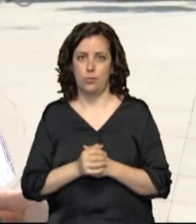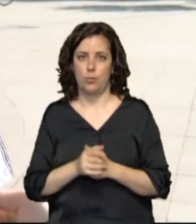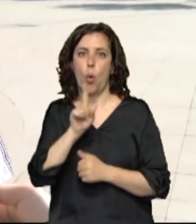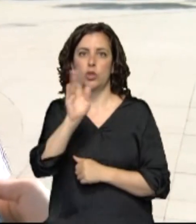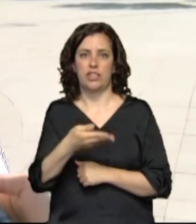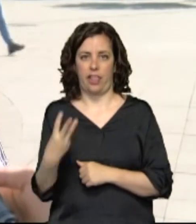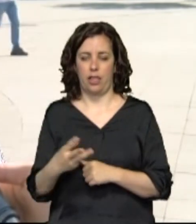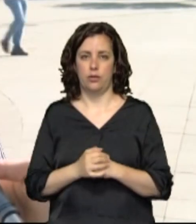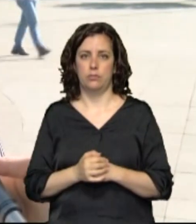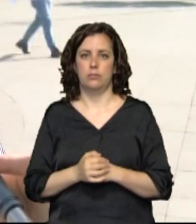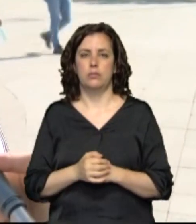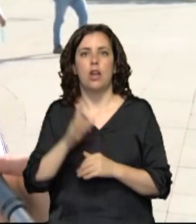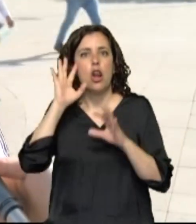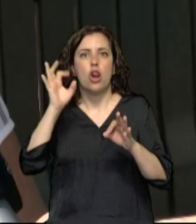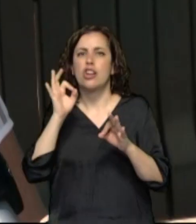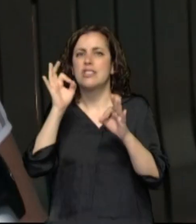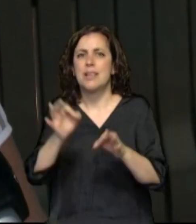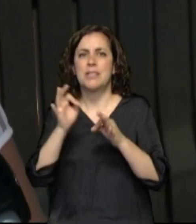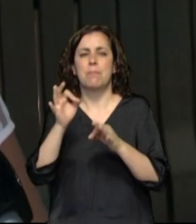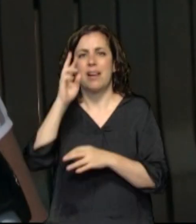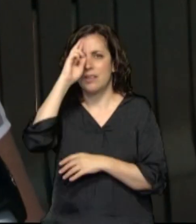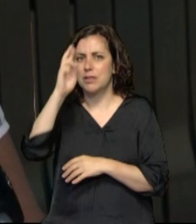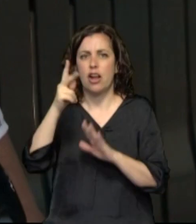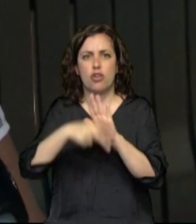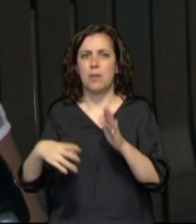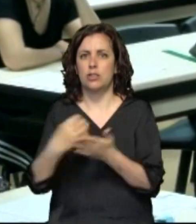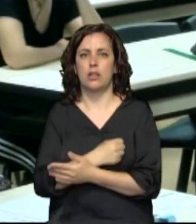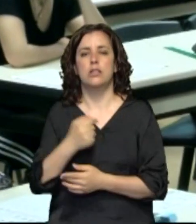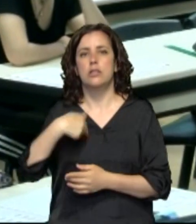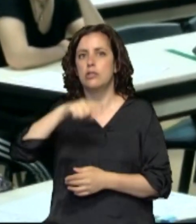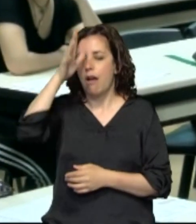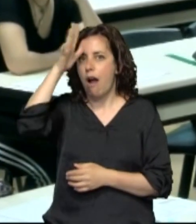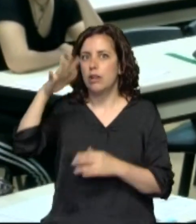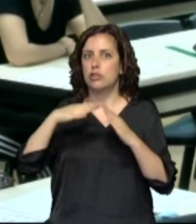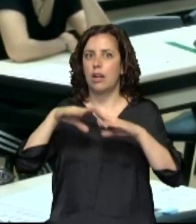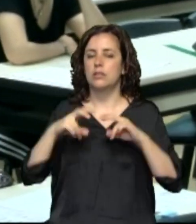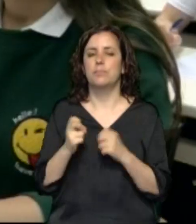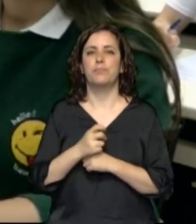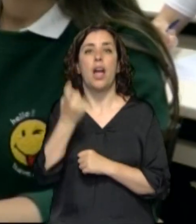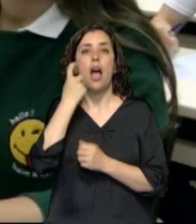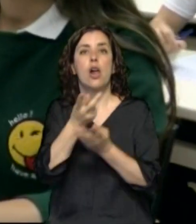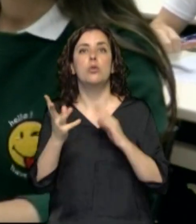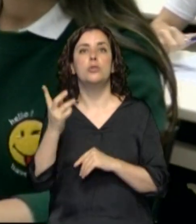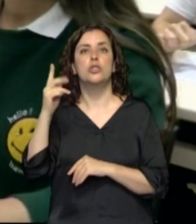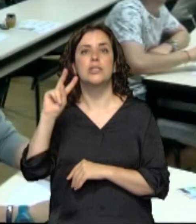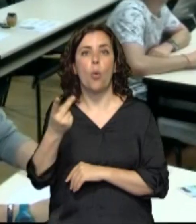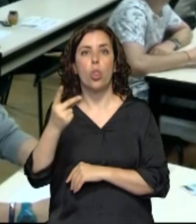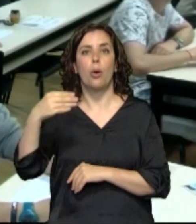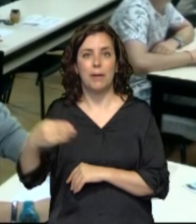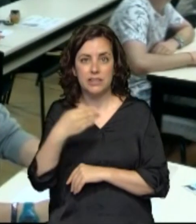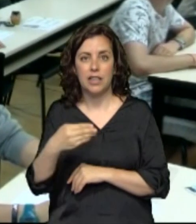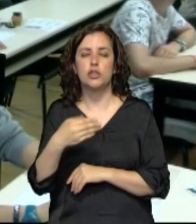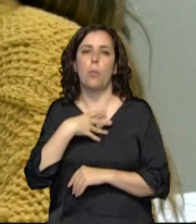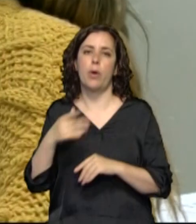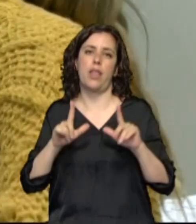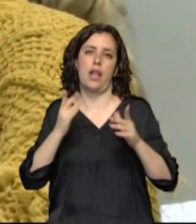respetando siempre todas, todas las normas. Estamos hartos de estar en casa. El alumnado de segundo de bachillerato podrá volver a las aulas para preparar